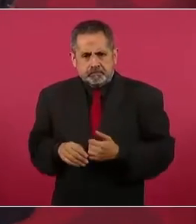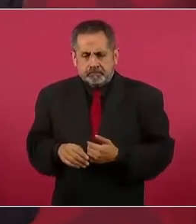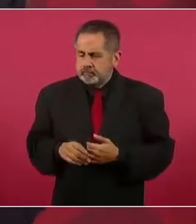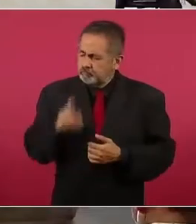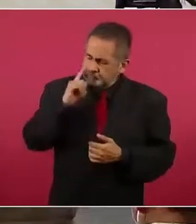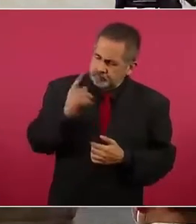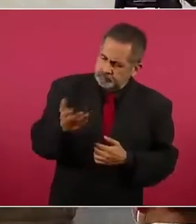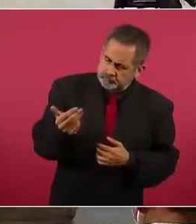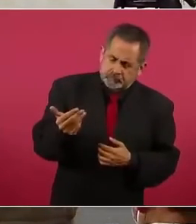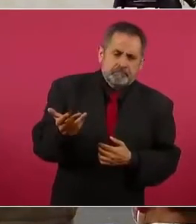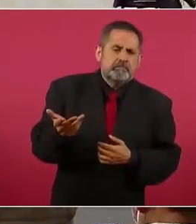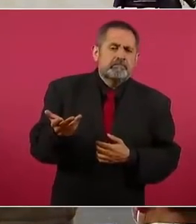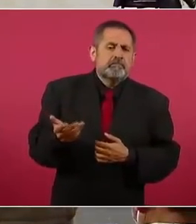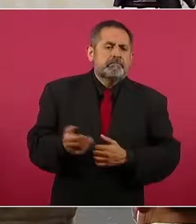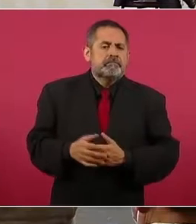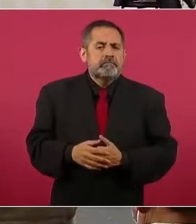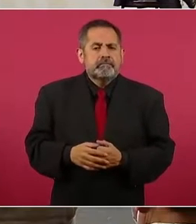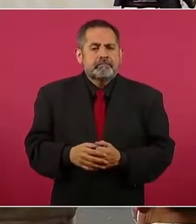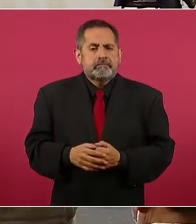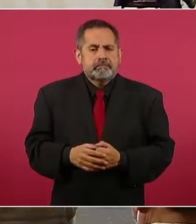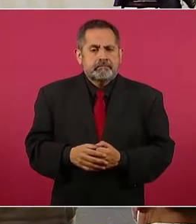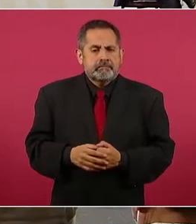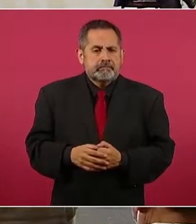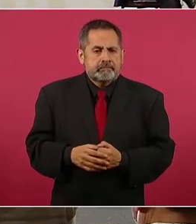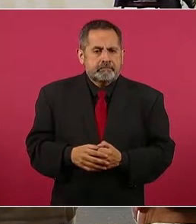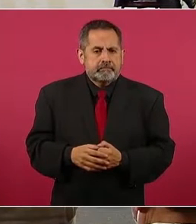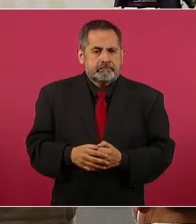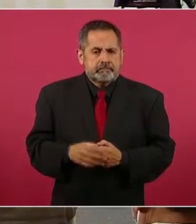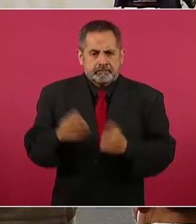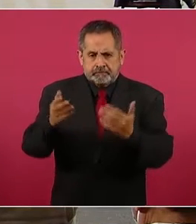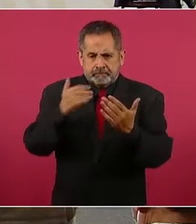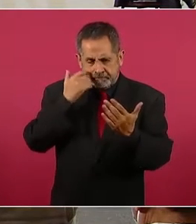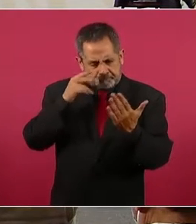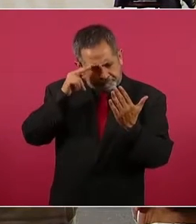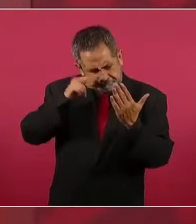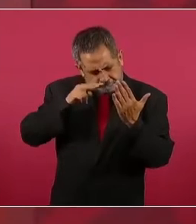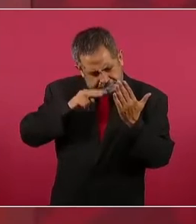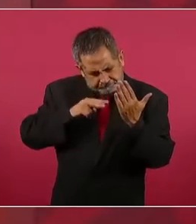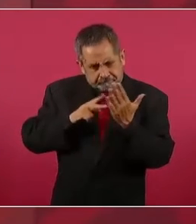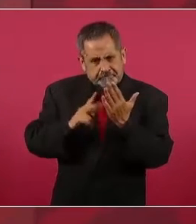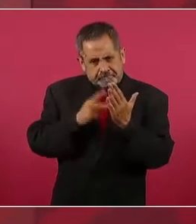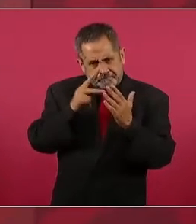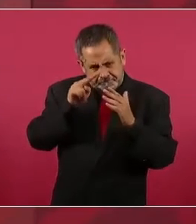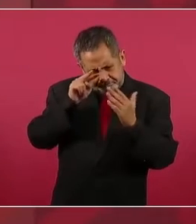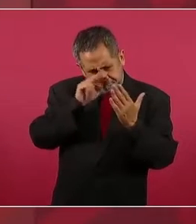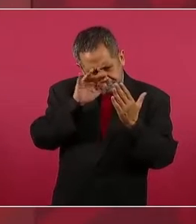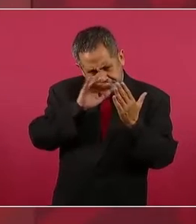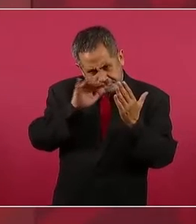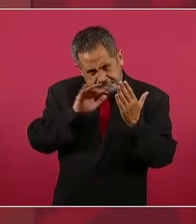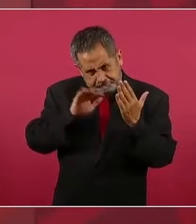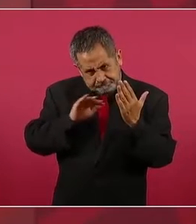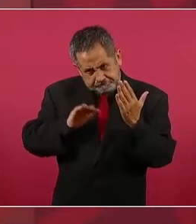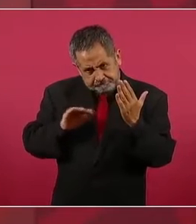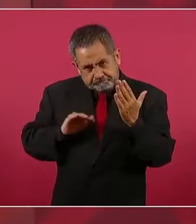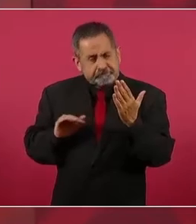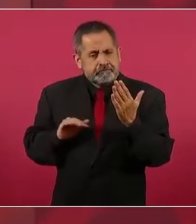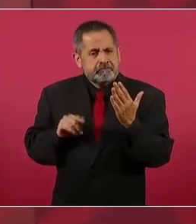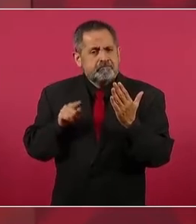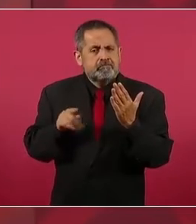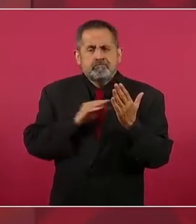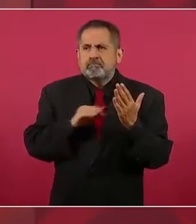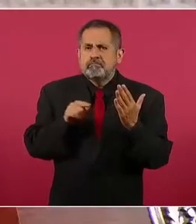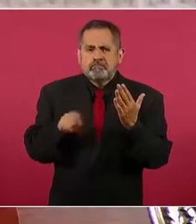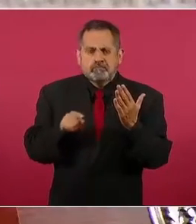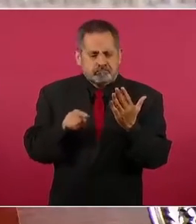leer de nuevo el documento, estuvo